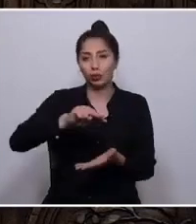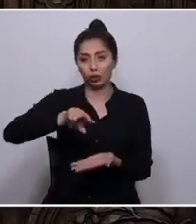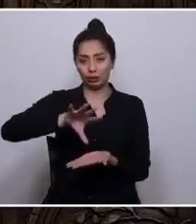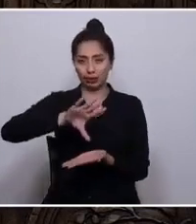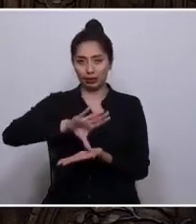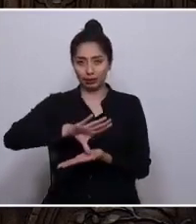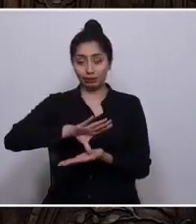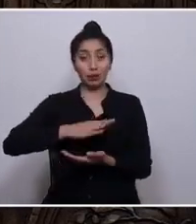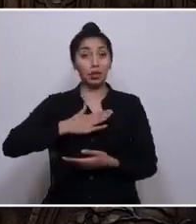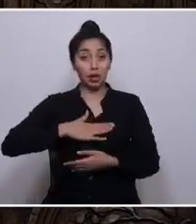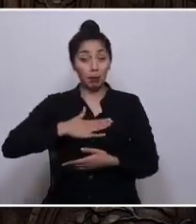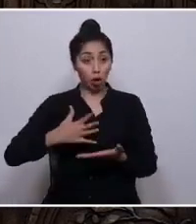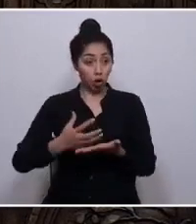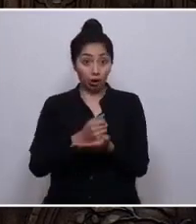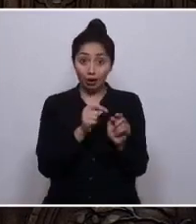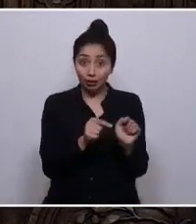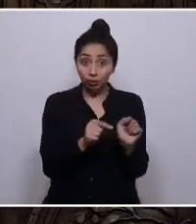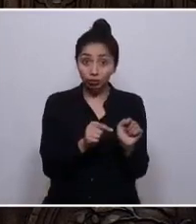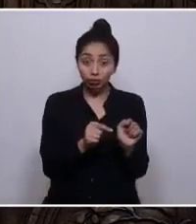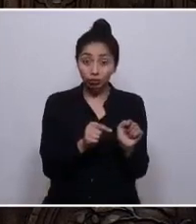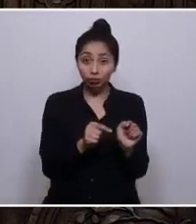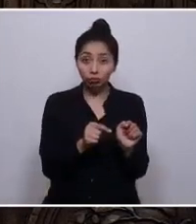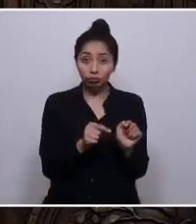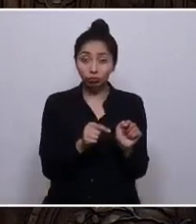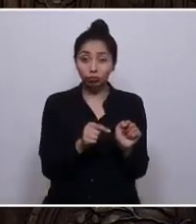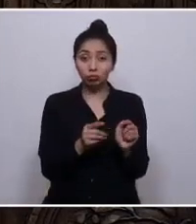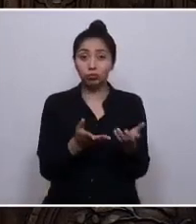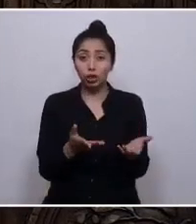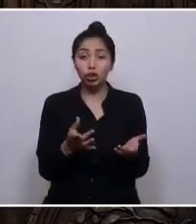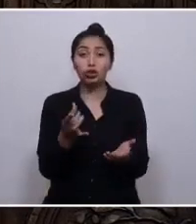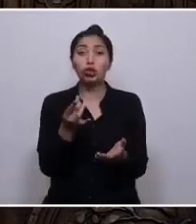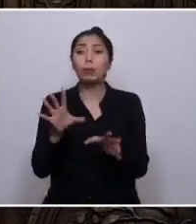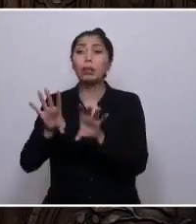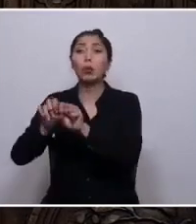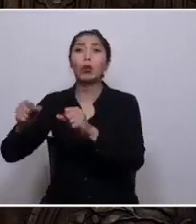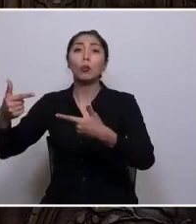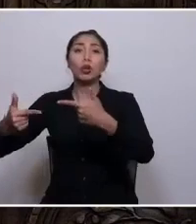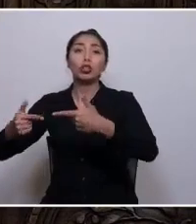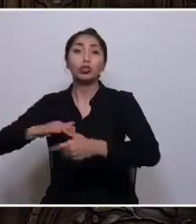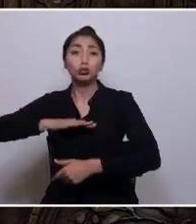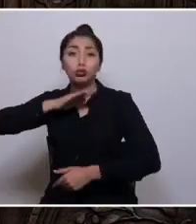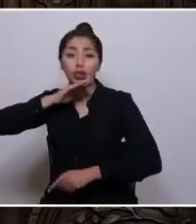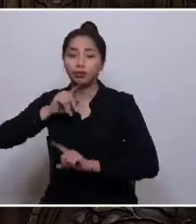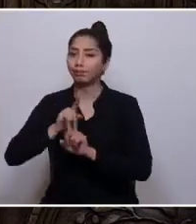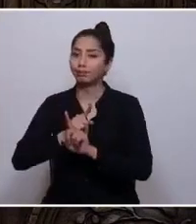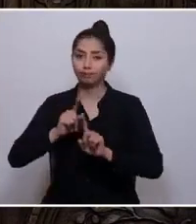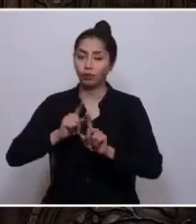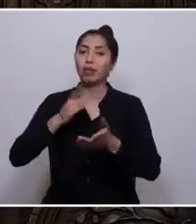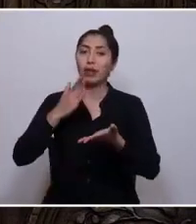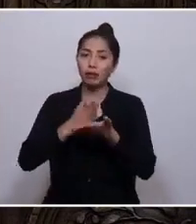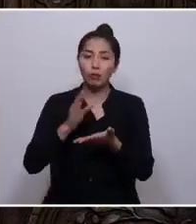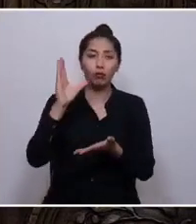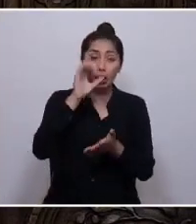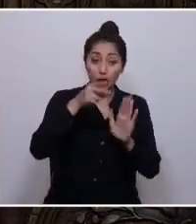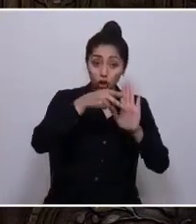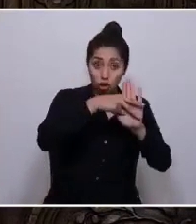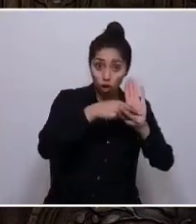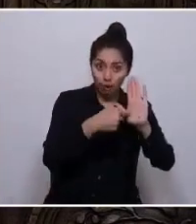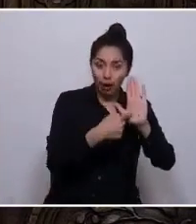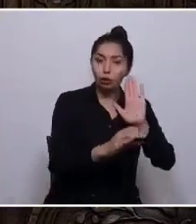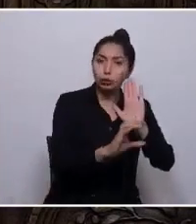triunfar en esta tarea, no basta solo el acuerdo político, sino que debemos buscar que la norma constitucional